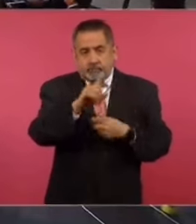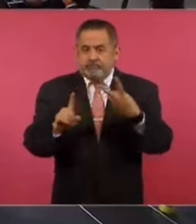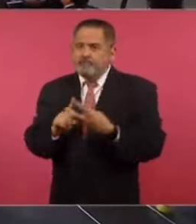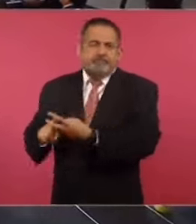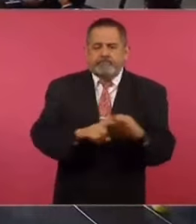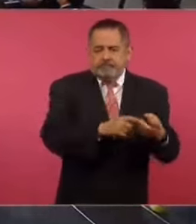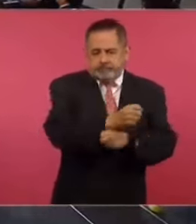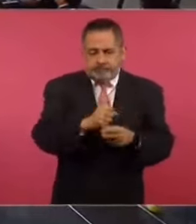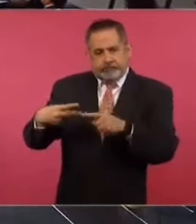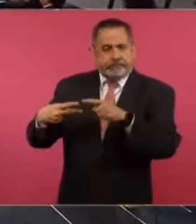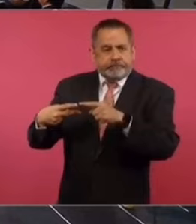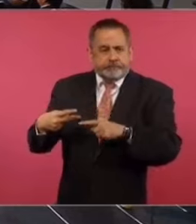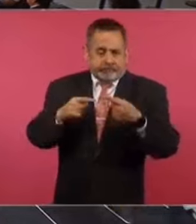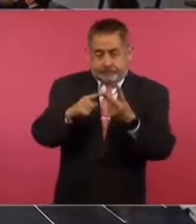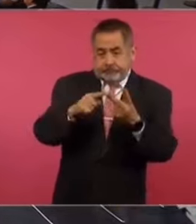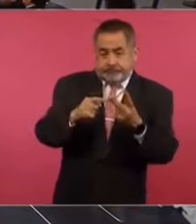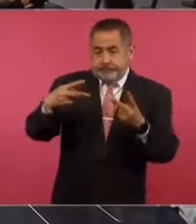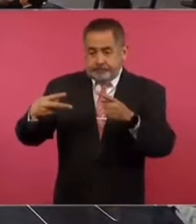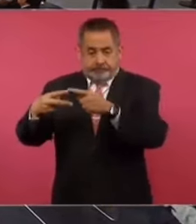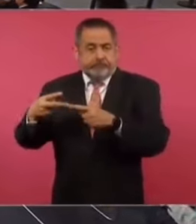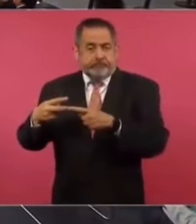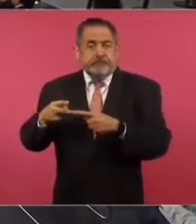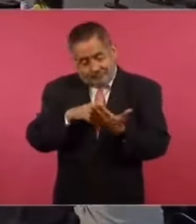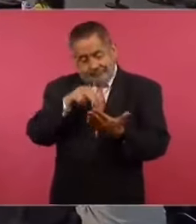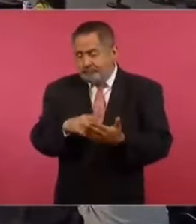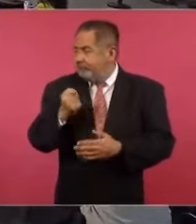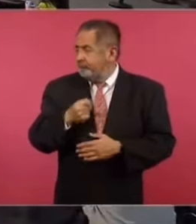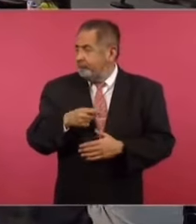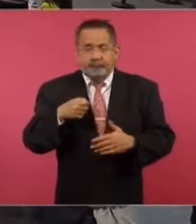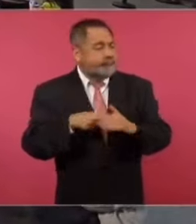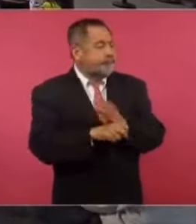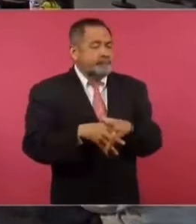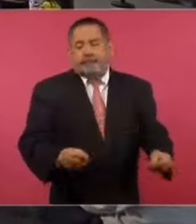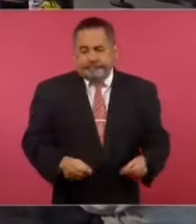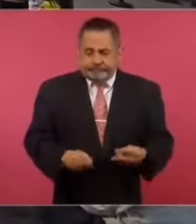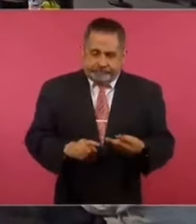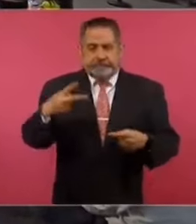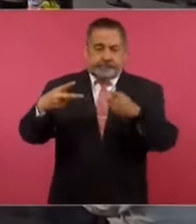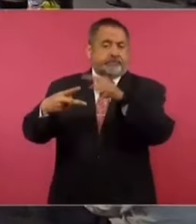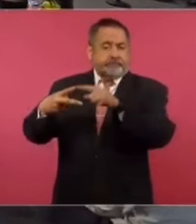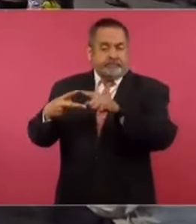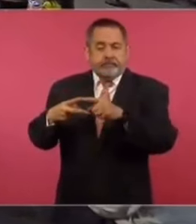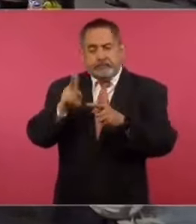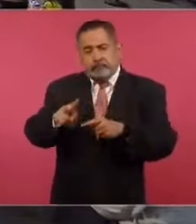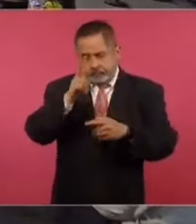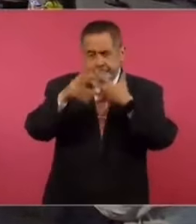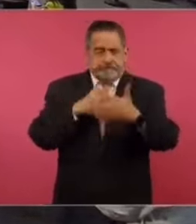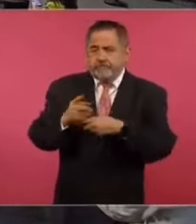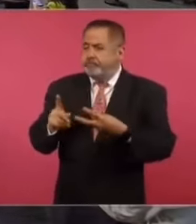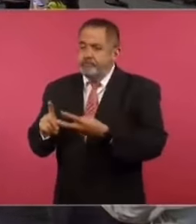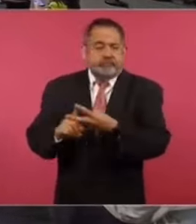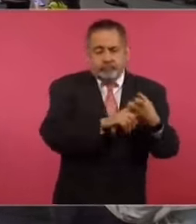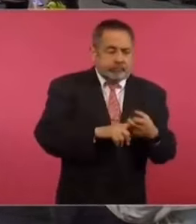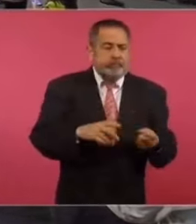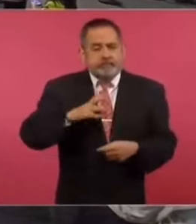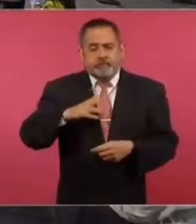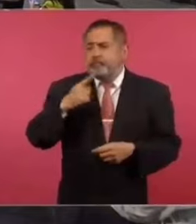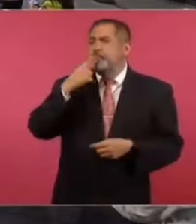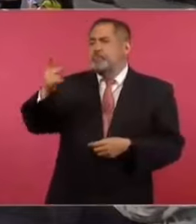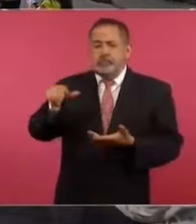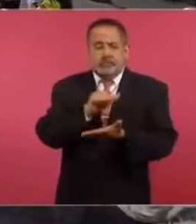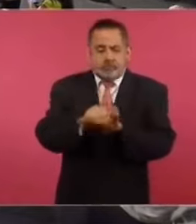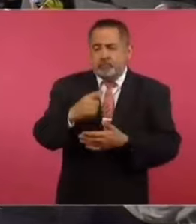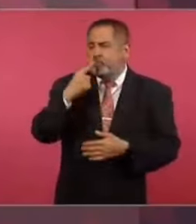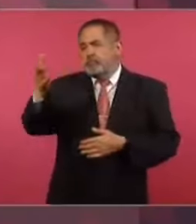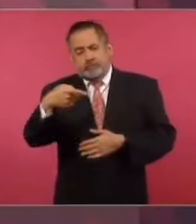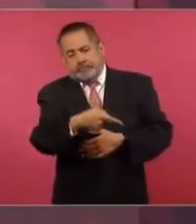y hay de dos tipos, los que tienen que ver con el Estado y otros desaparecidos por violencia, en donde hay denuncias de